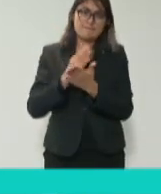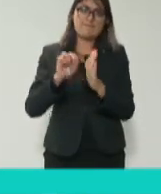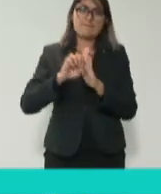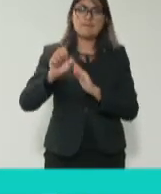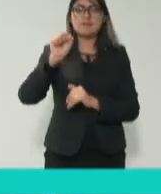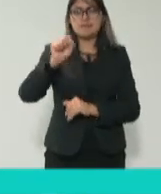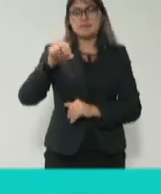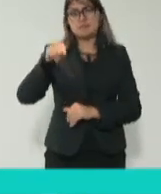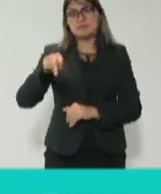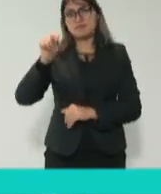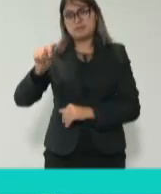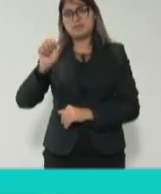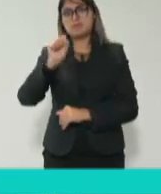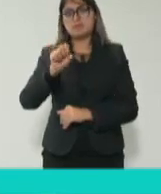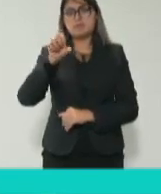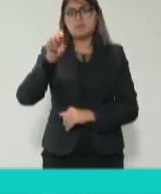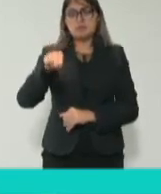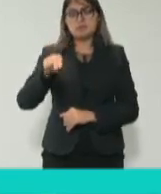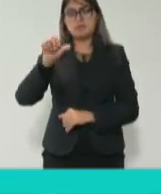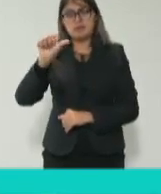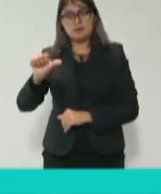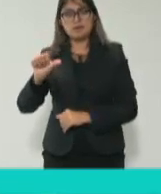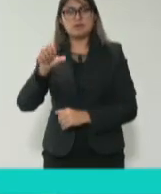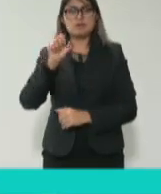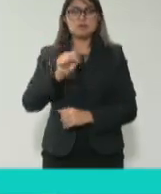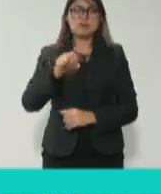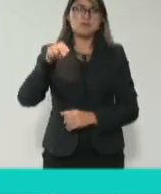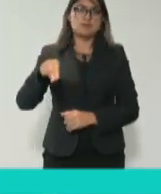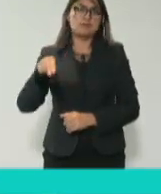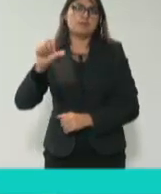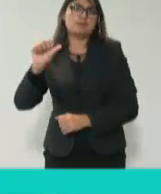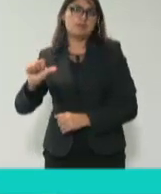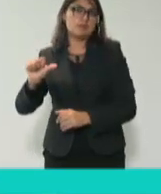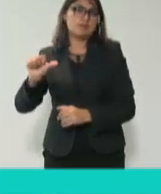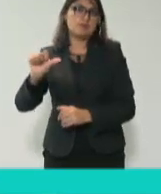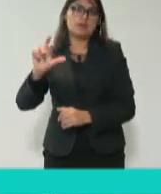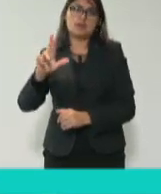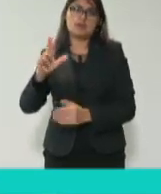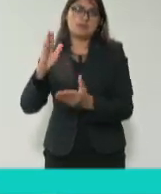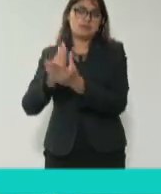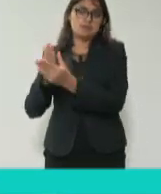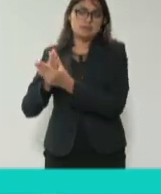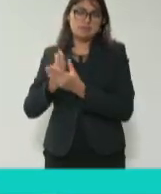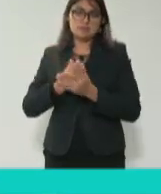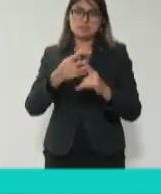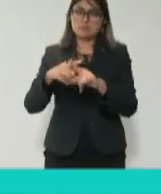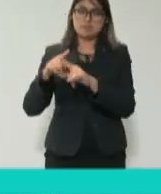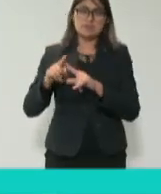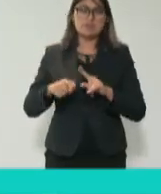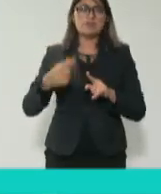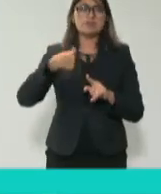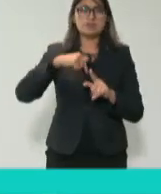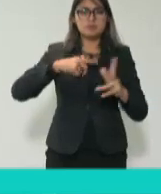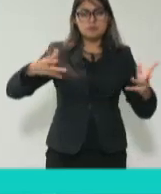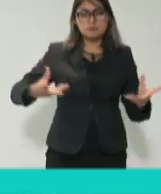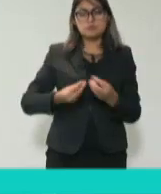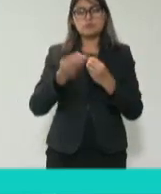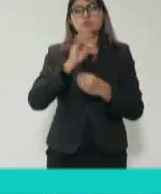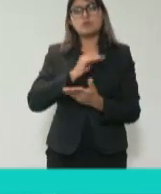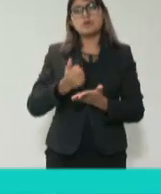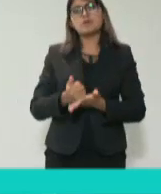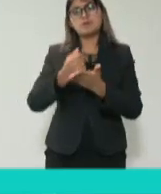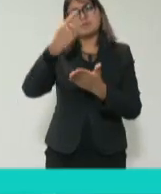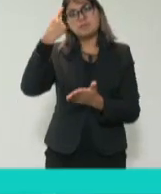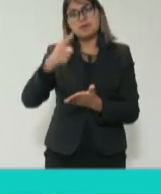nacional de transparencia, el sistema de archivos y otros más que se articulan junto con nosotros, podremos lograr que se eficientice